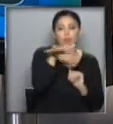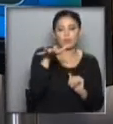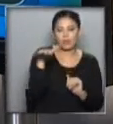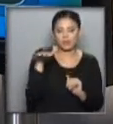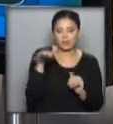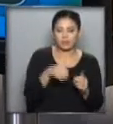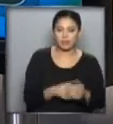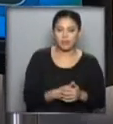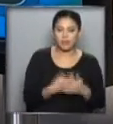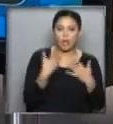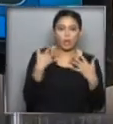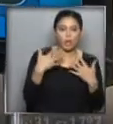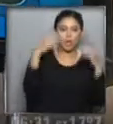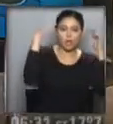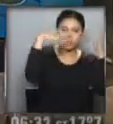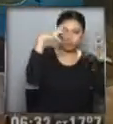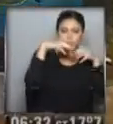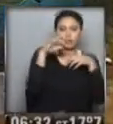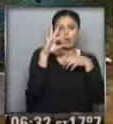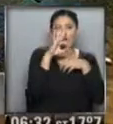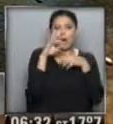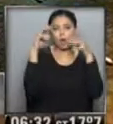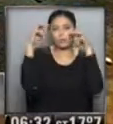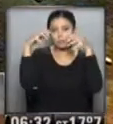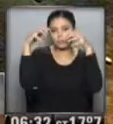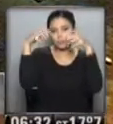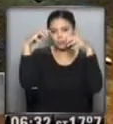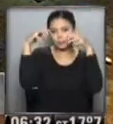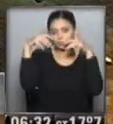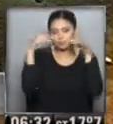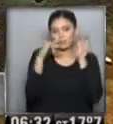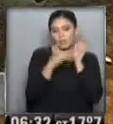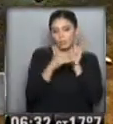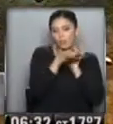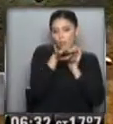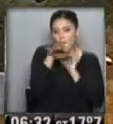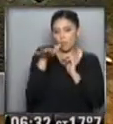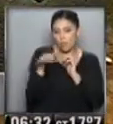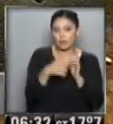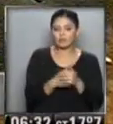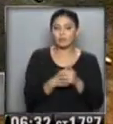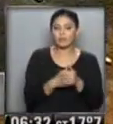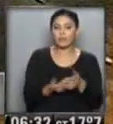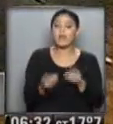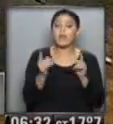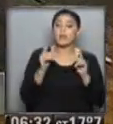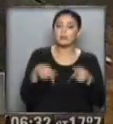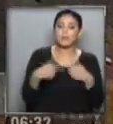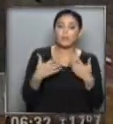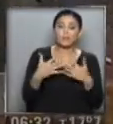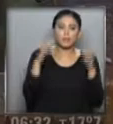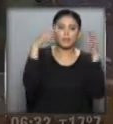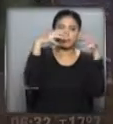ciudad... ...va a llover con más o menos intensidad... ...incluso... ...vamos a tener momentos de no